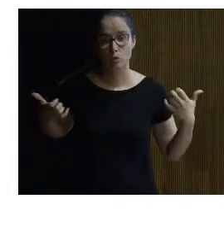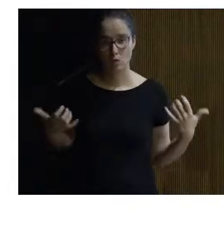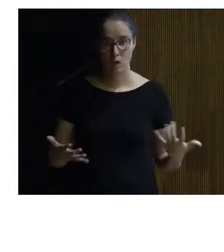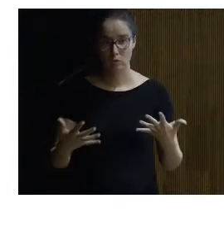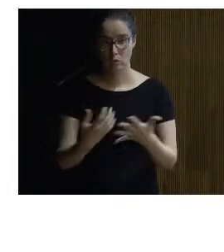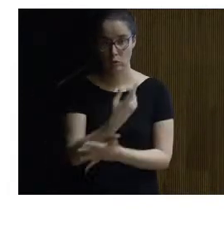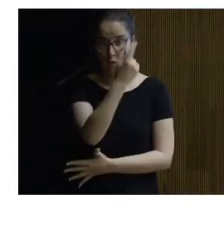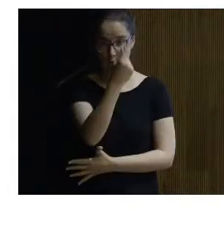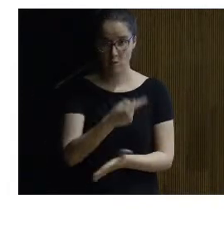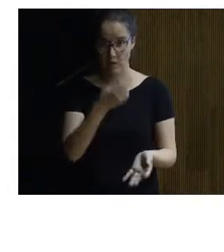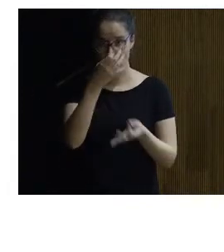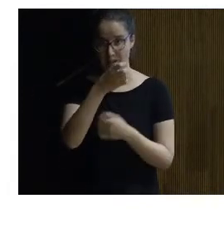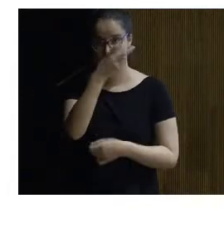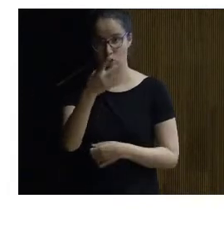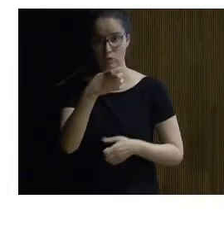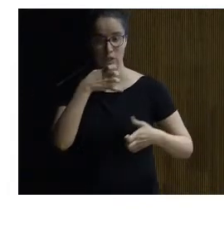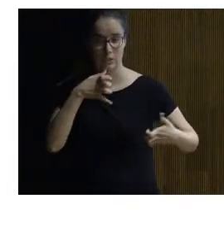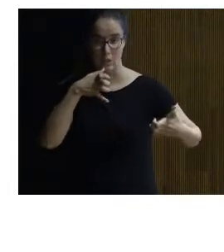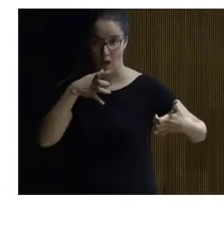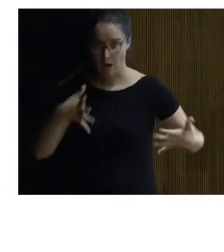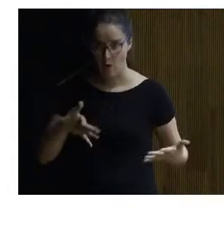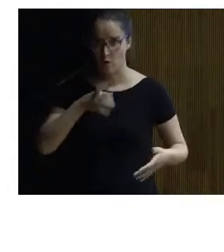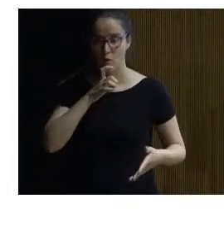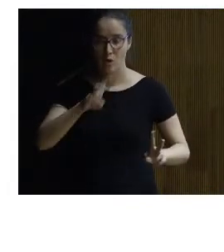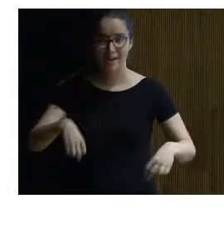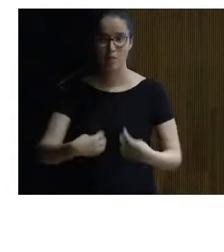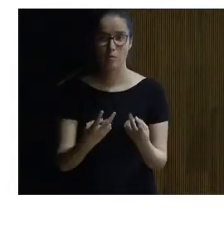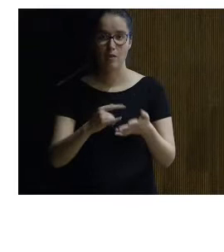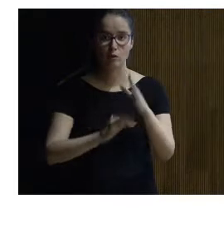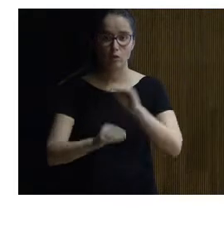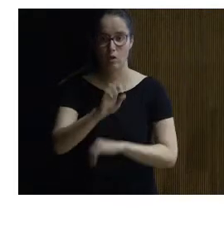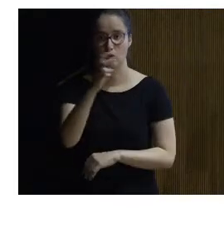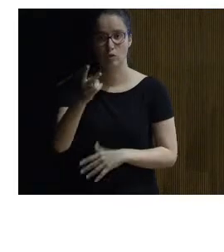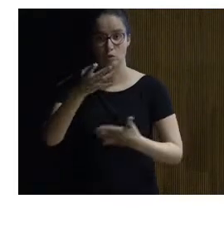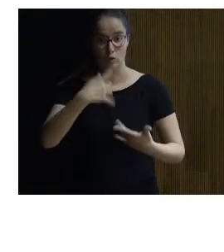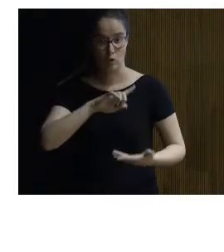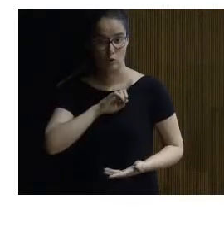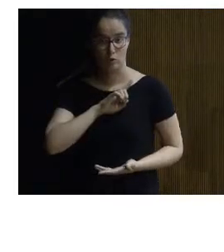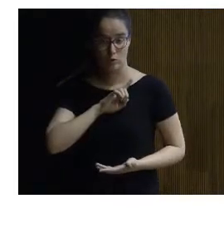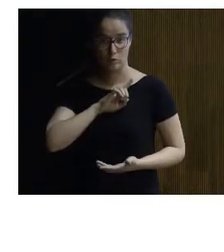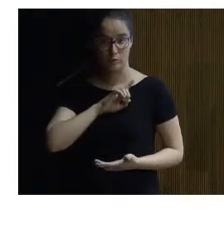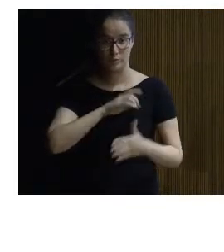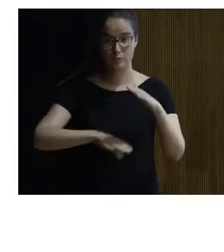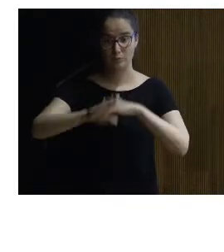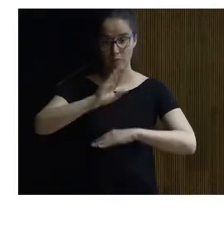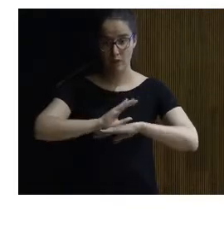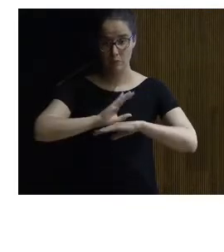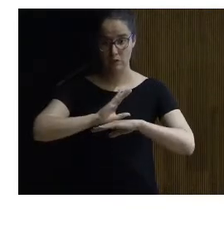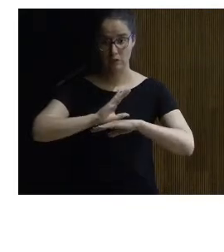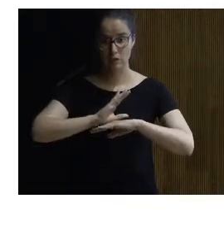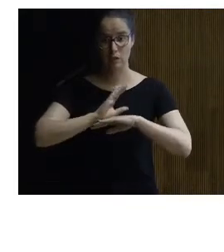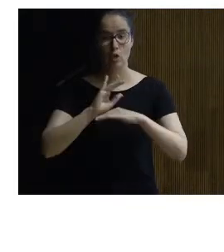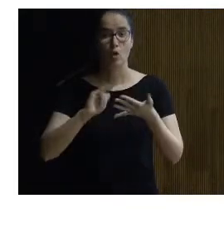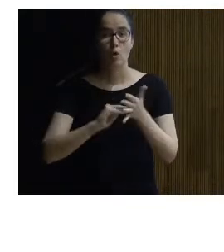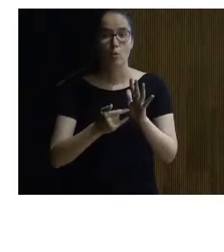todo está dibujado detalle 2 estado actual estado reformado solución 2 es decir nosotros desde el desde el CEPAT no hacemos